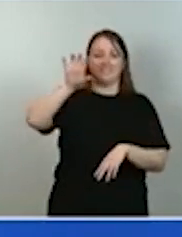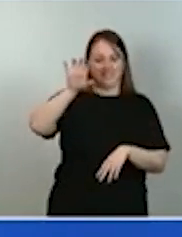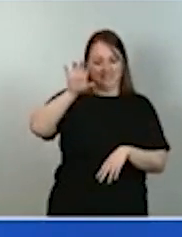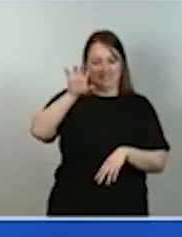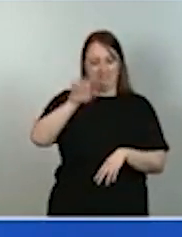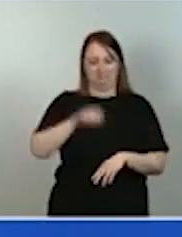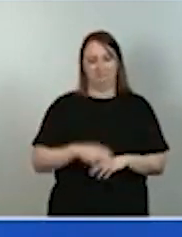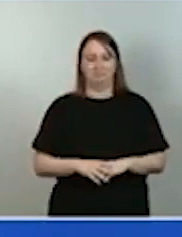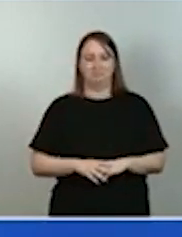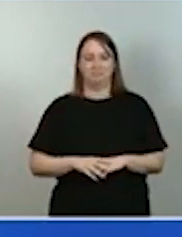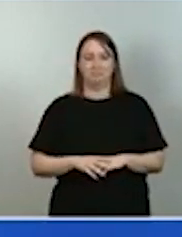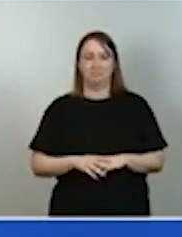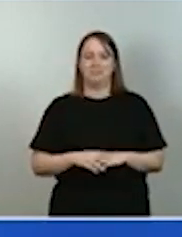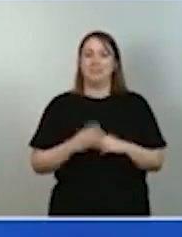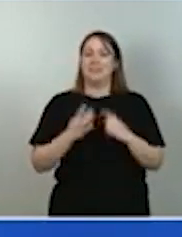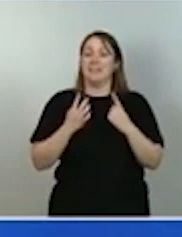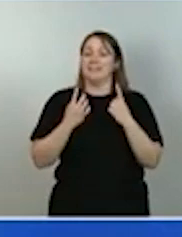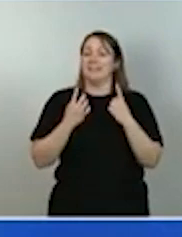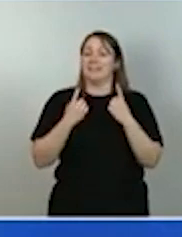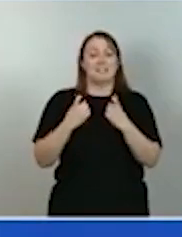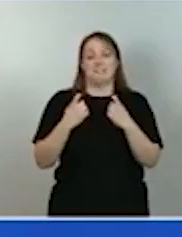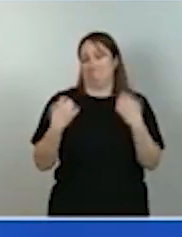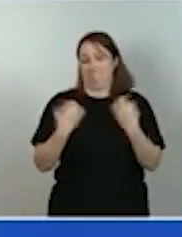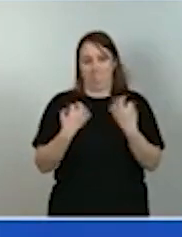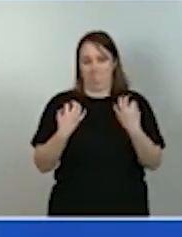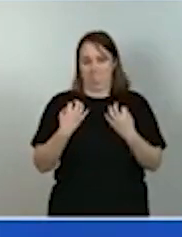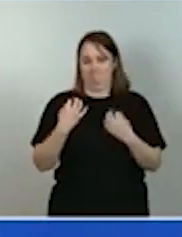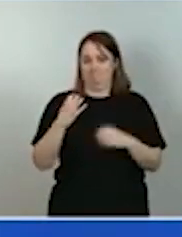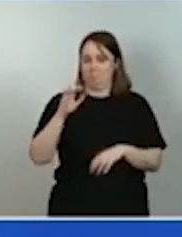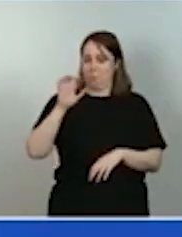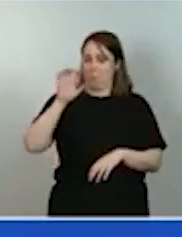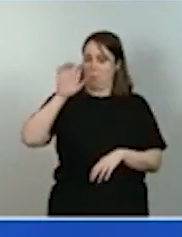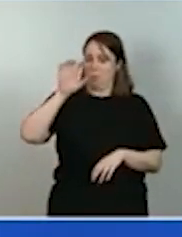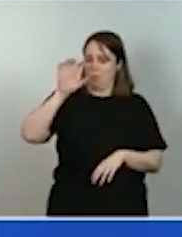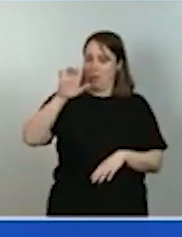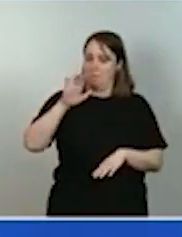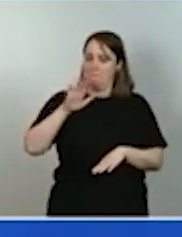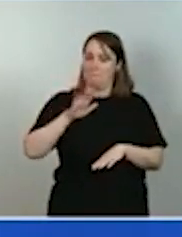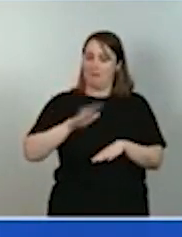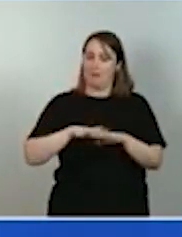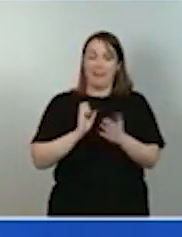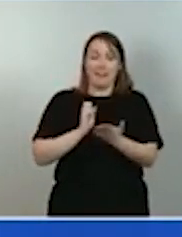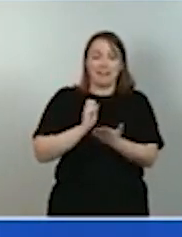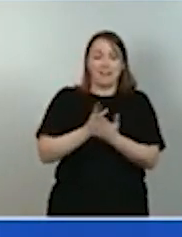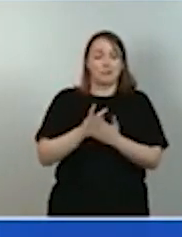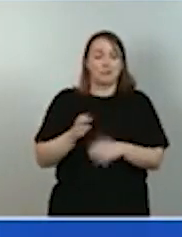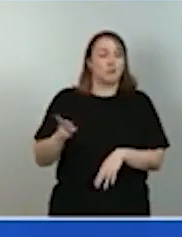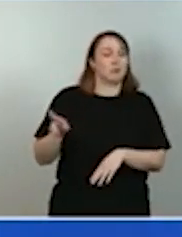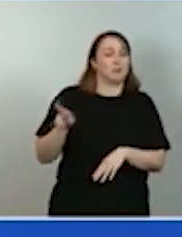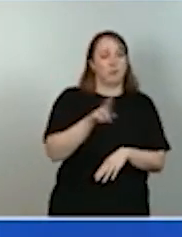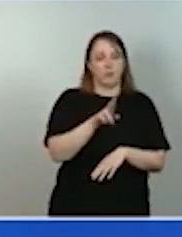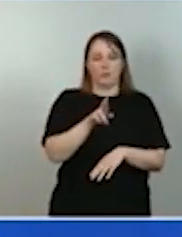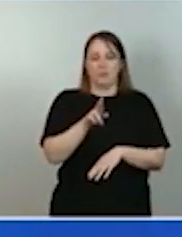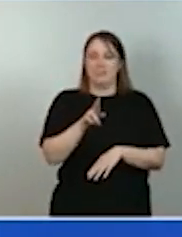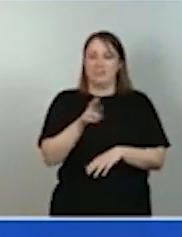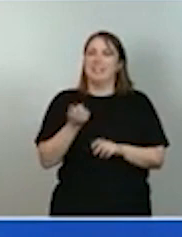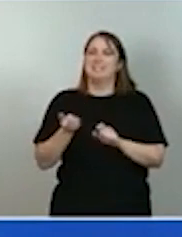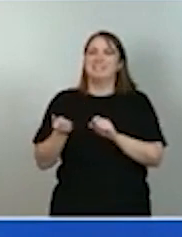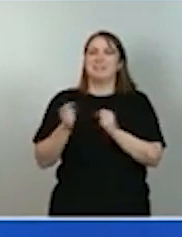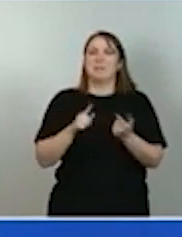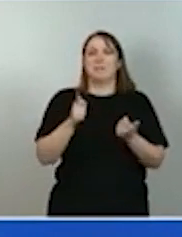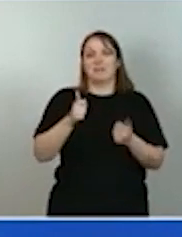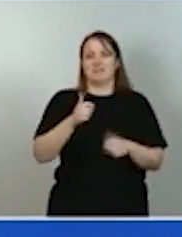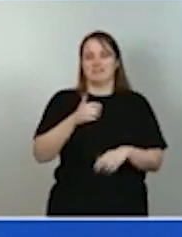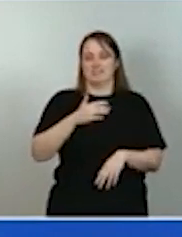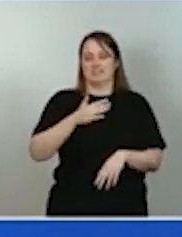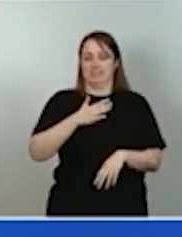Necesitamos un Estado para afrontar los retos del plan de reconstrucción que se parezca más a España. Yo no estoy de acuerdo